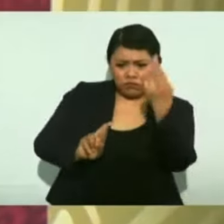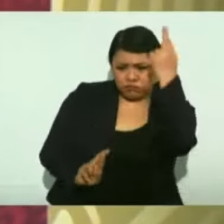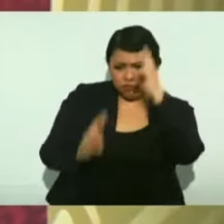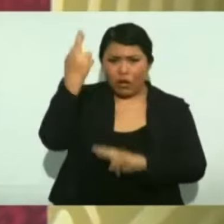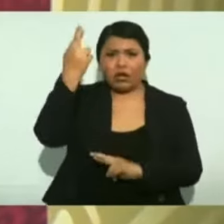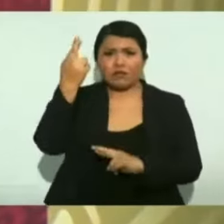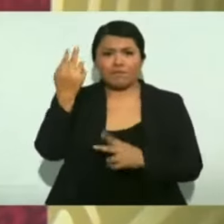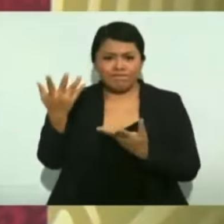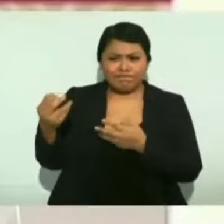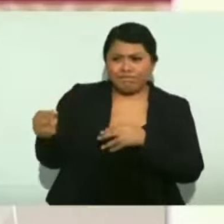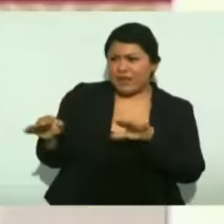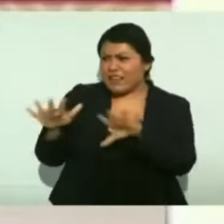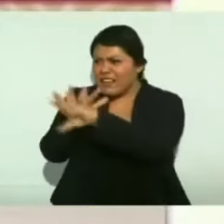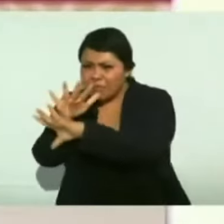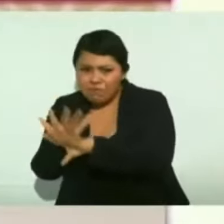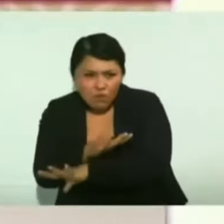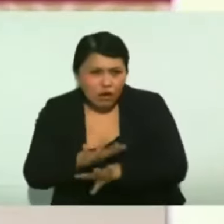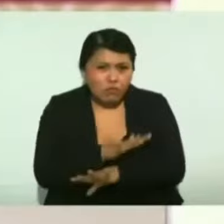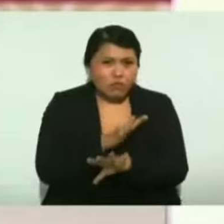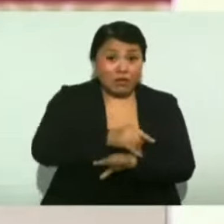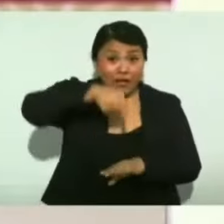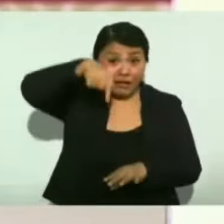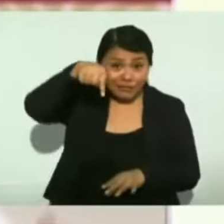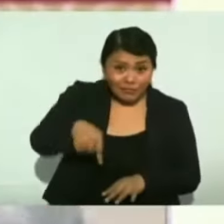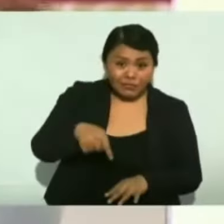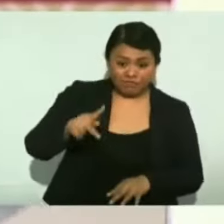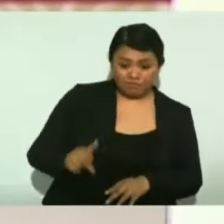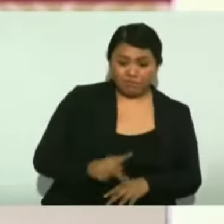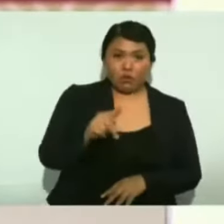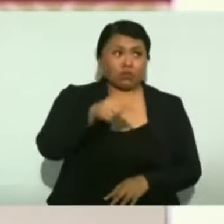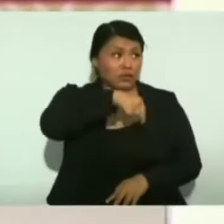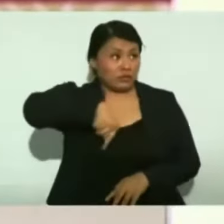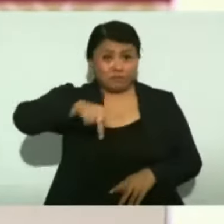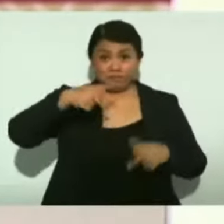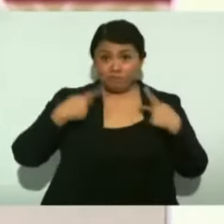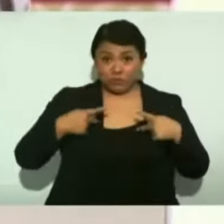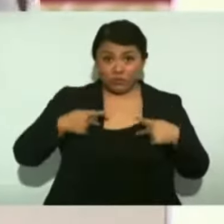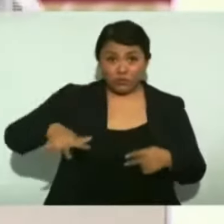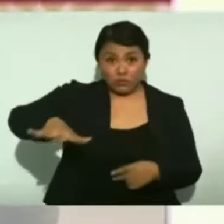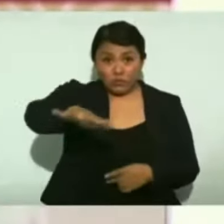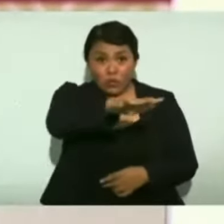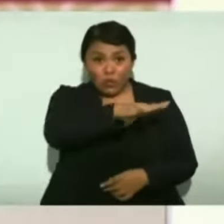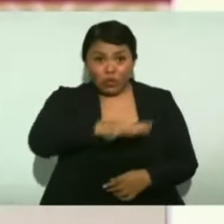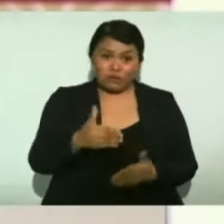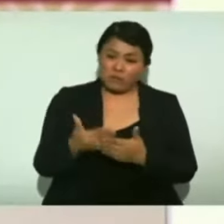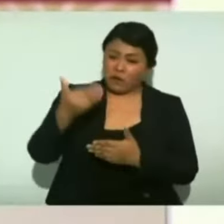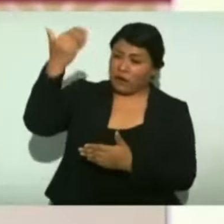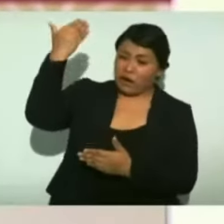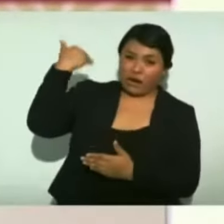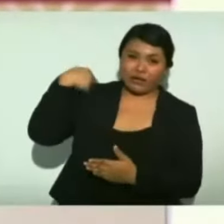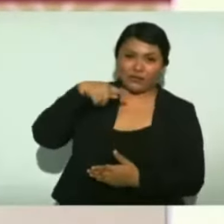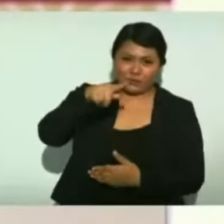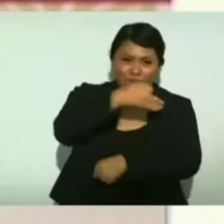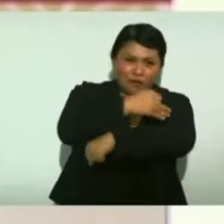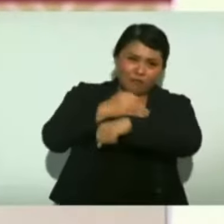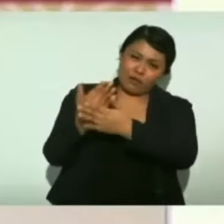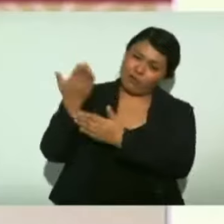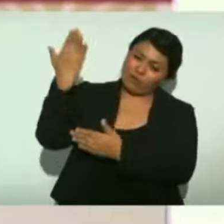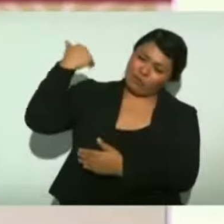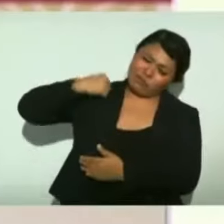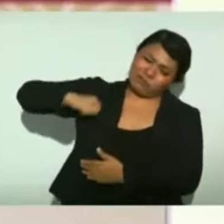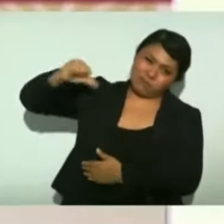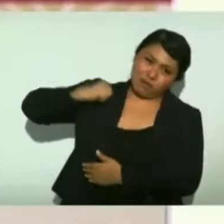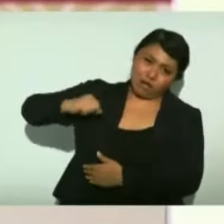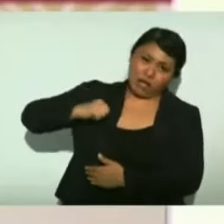Es más, fueron precursores los habitantes, los antepasados de ustedes, de la